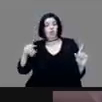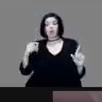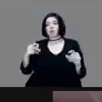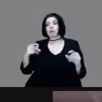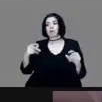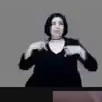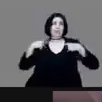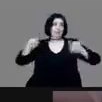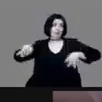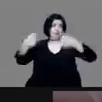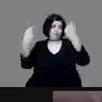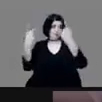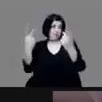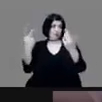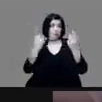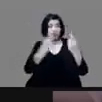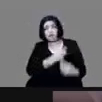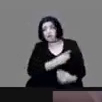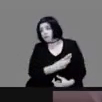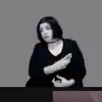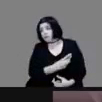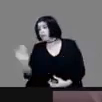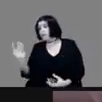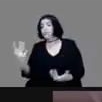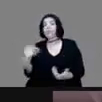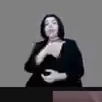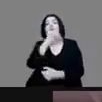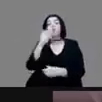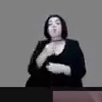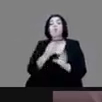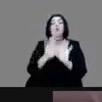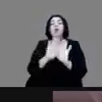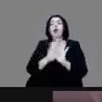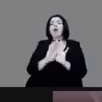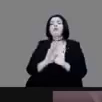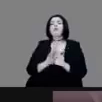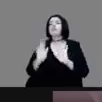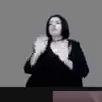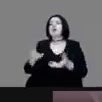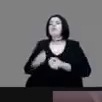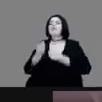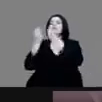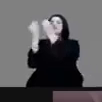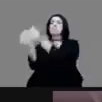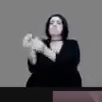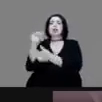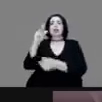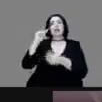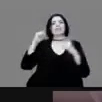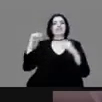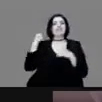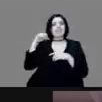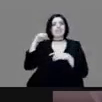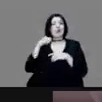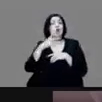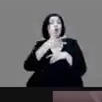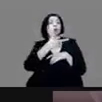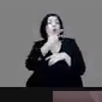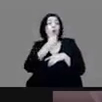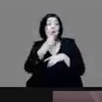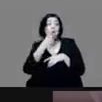comerciantes finalmente la entregan al señor de Tabasco y este a su vez a Cortés con aquellas 20 mujeres